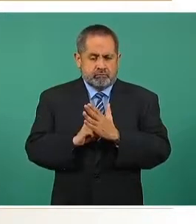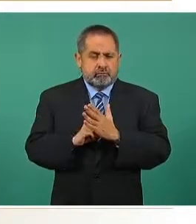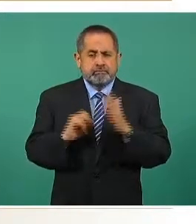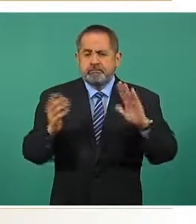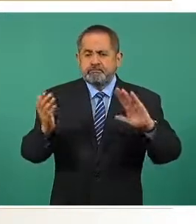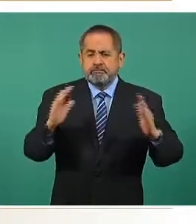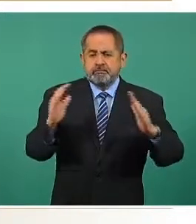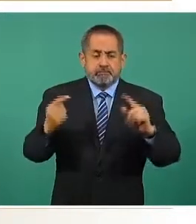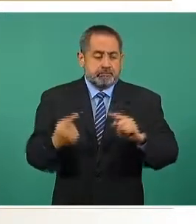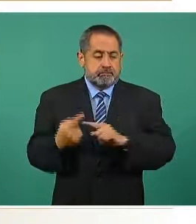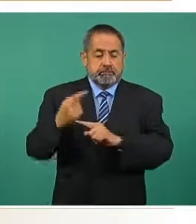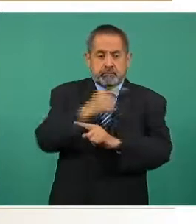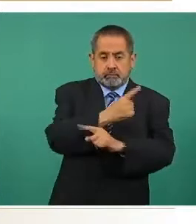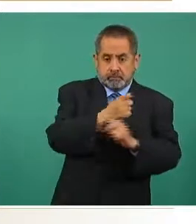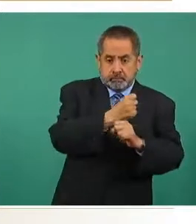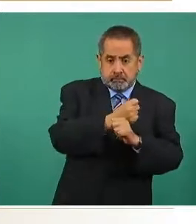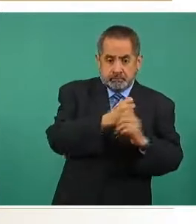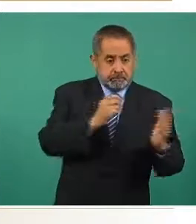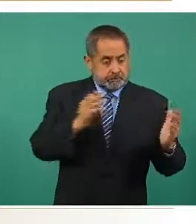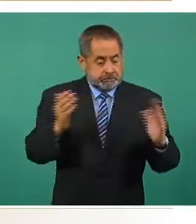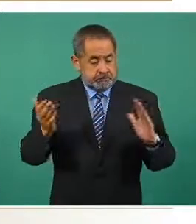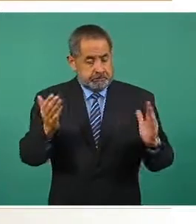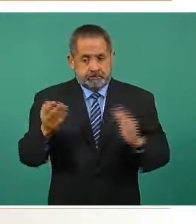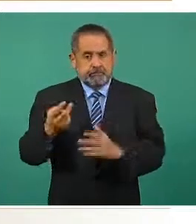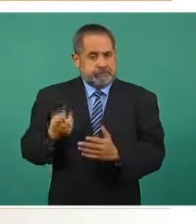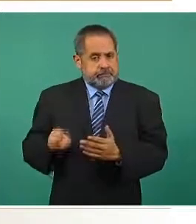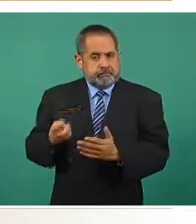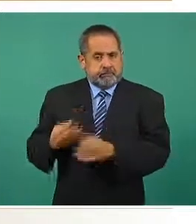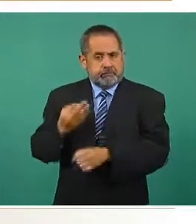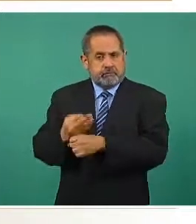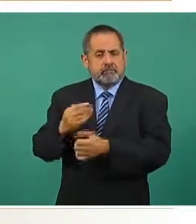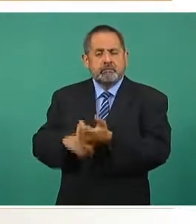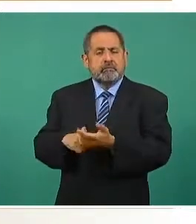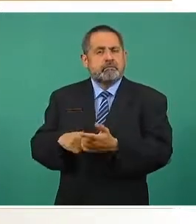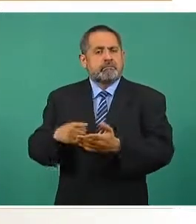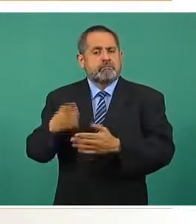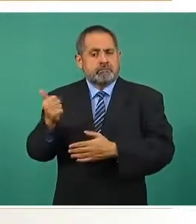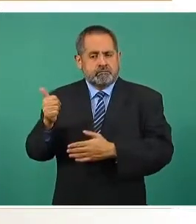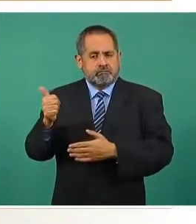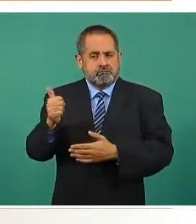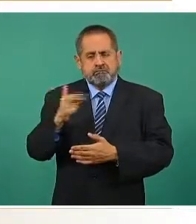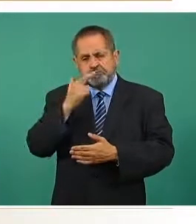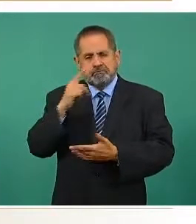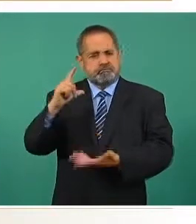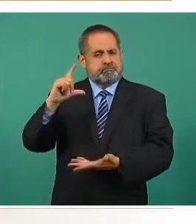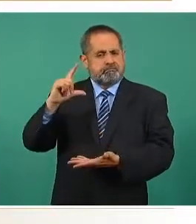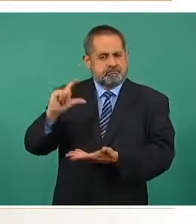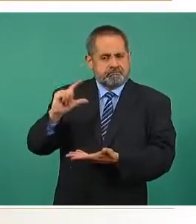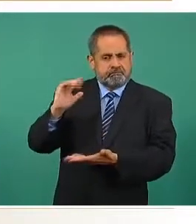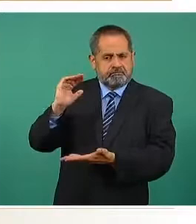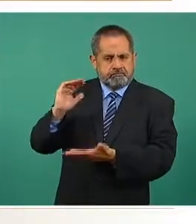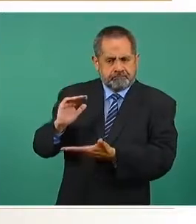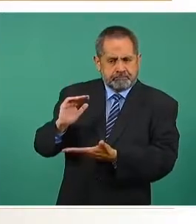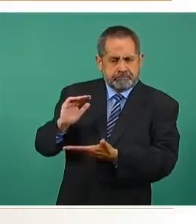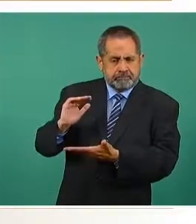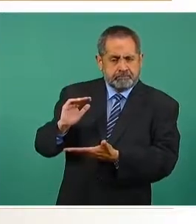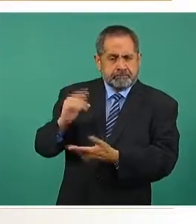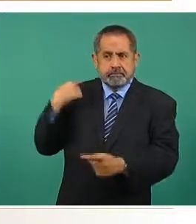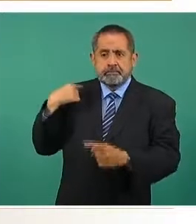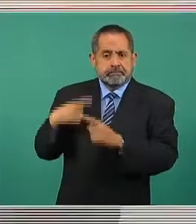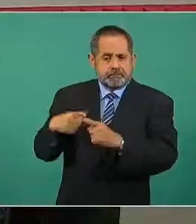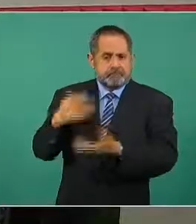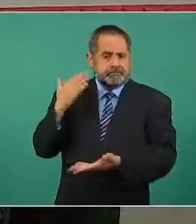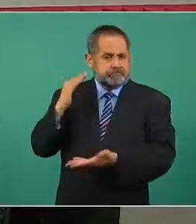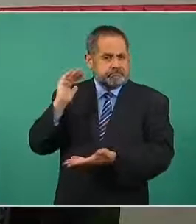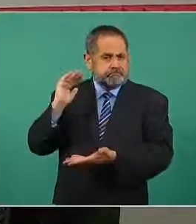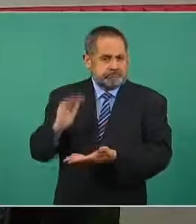mismo periodo del año anterior siendo este mes agosto el más bajo en lo que va de la presente administración